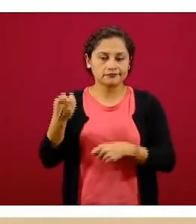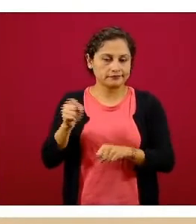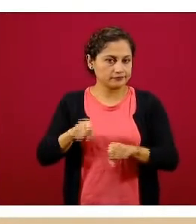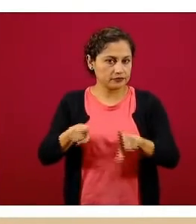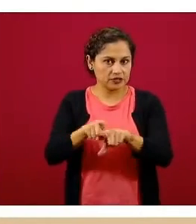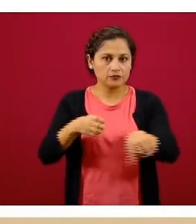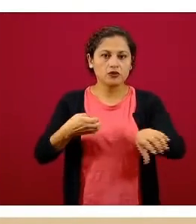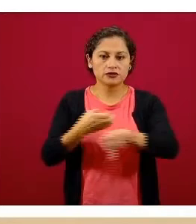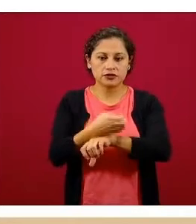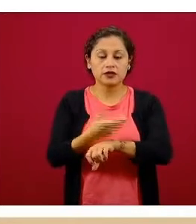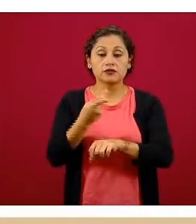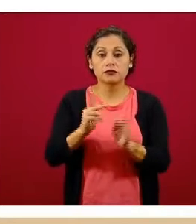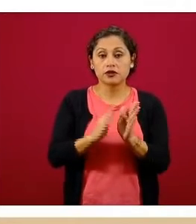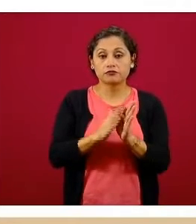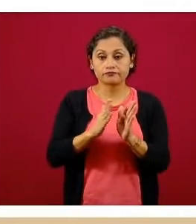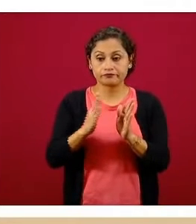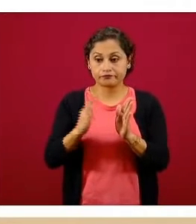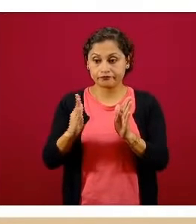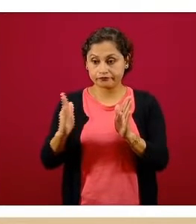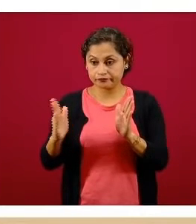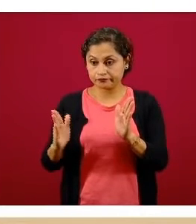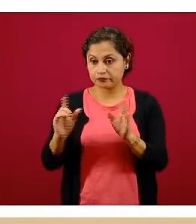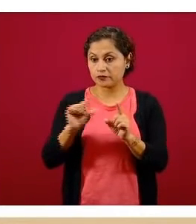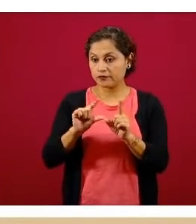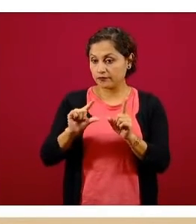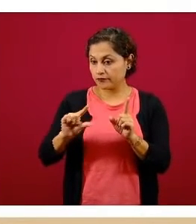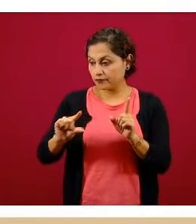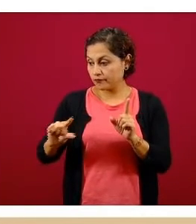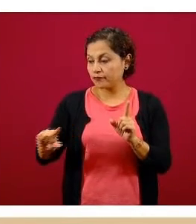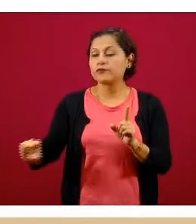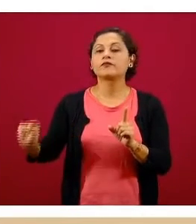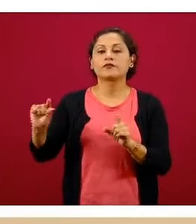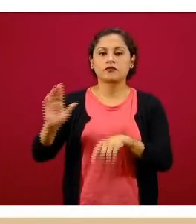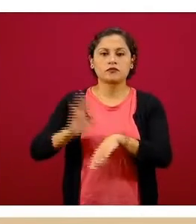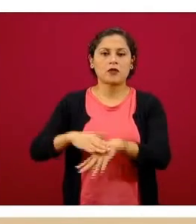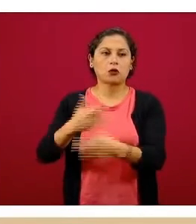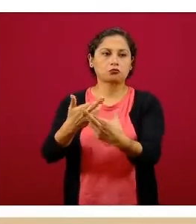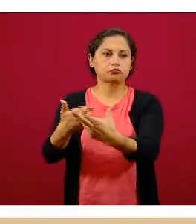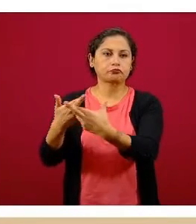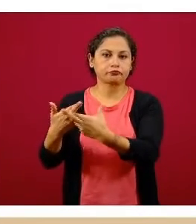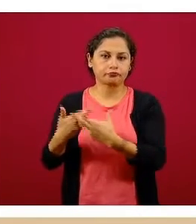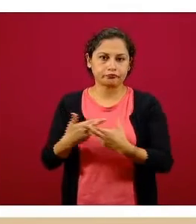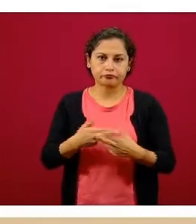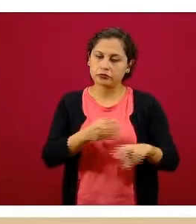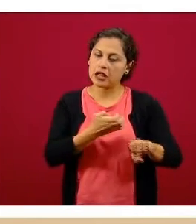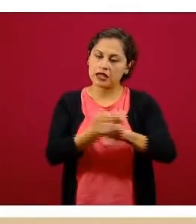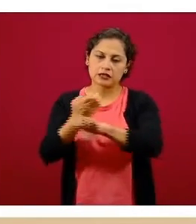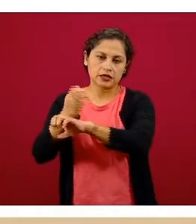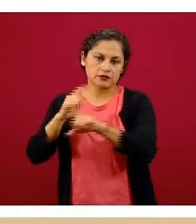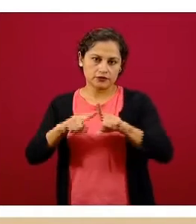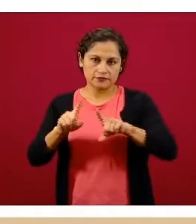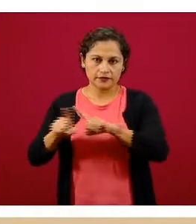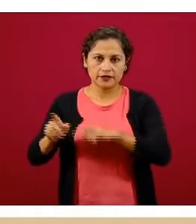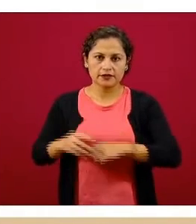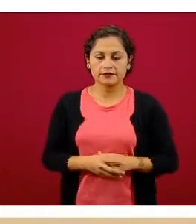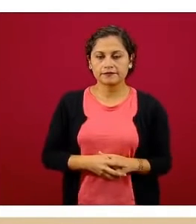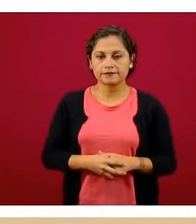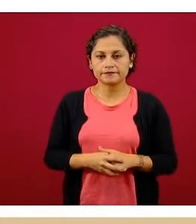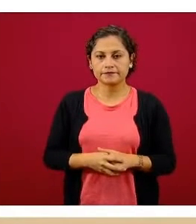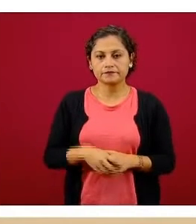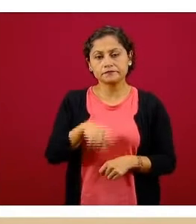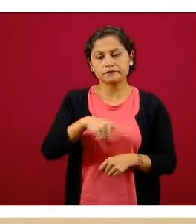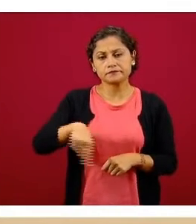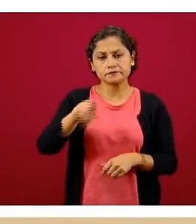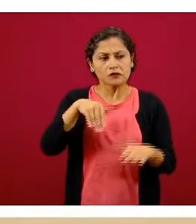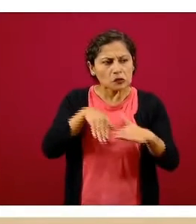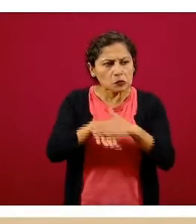que vamos avanzando a la derecha, vemos cómo son más y más la disponibilidad que hay en los diferentes estados que aún no están teniendo una demanda